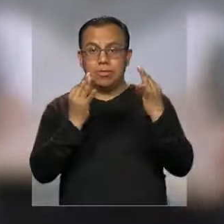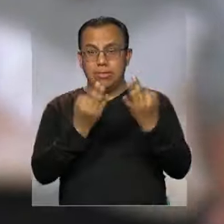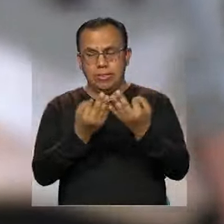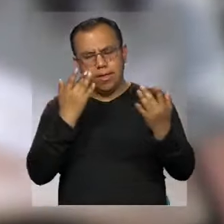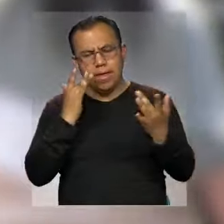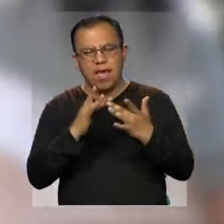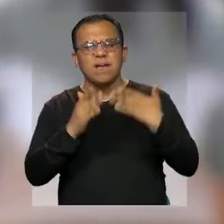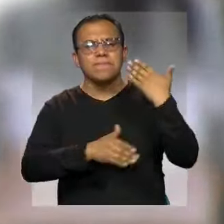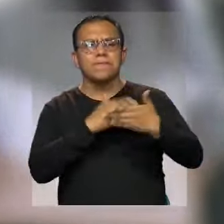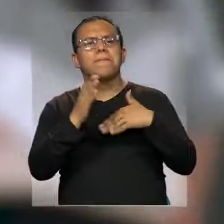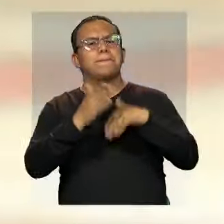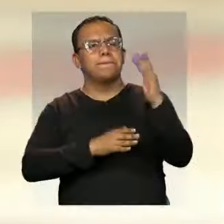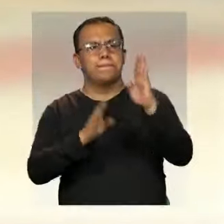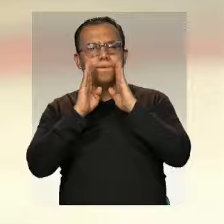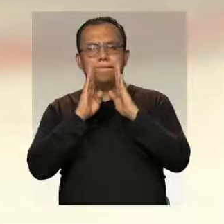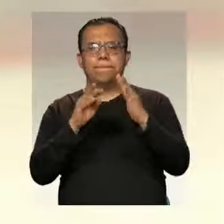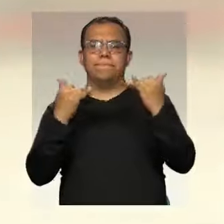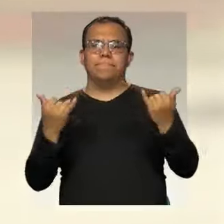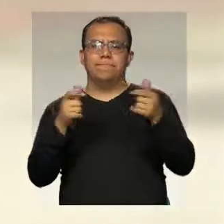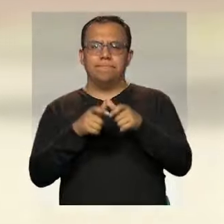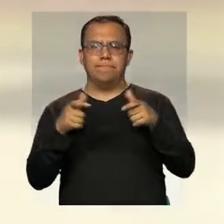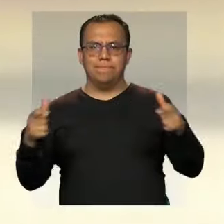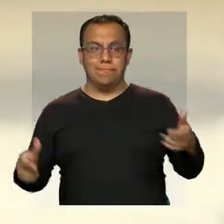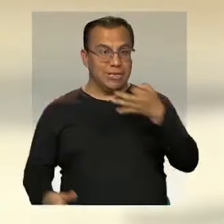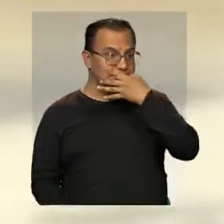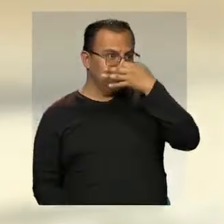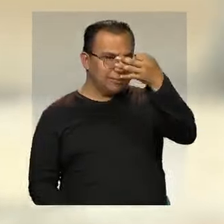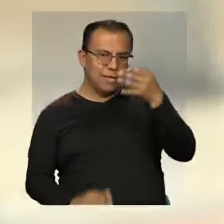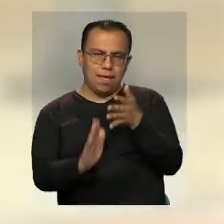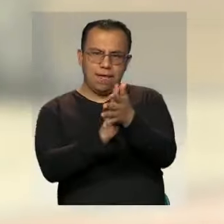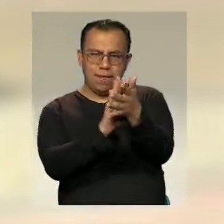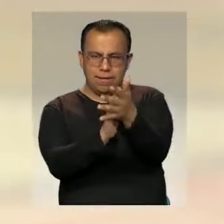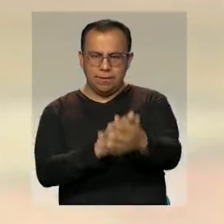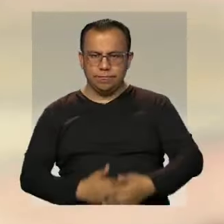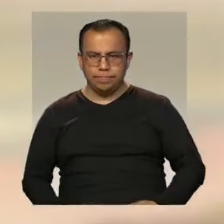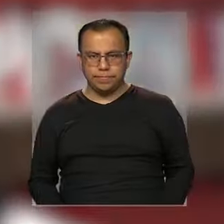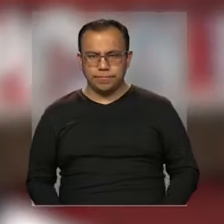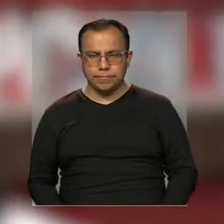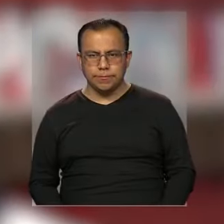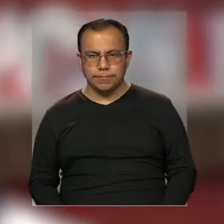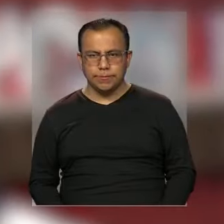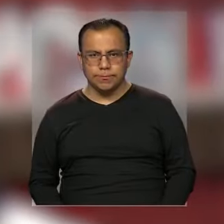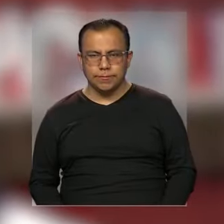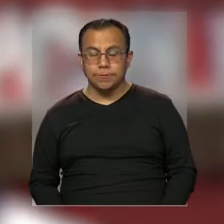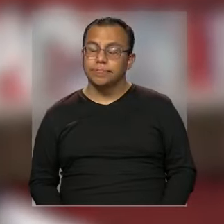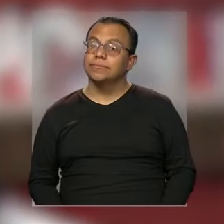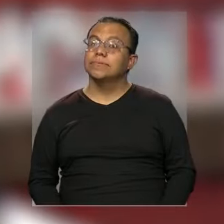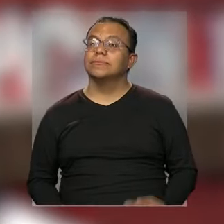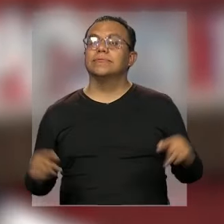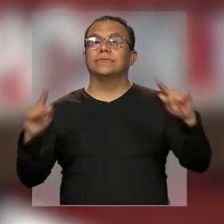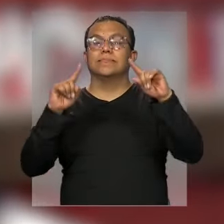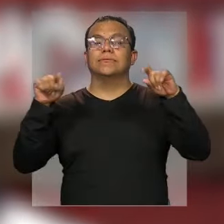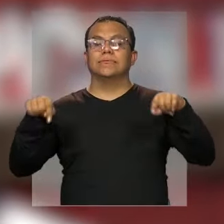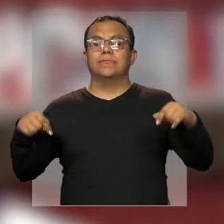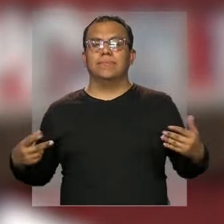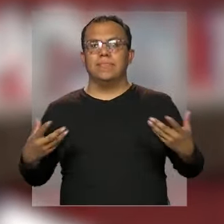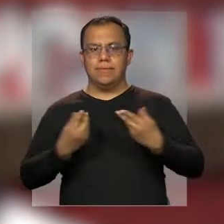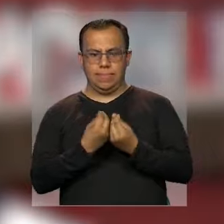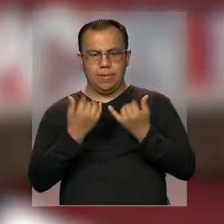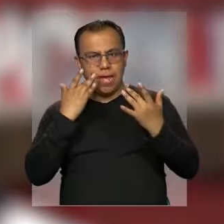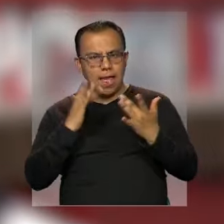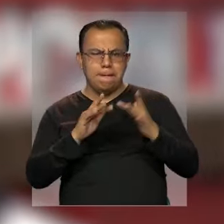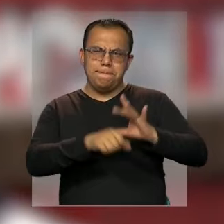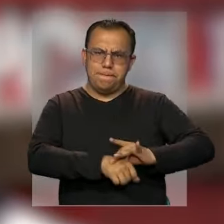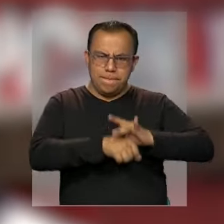y prestar mayor atención en el momento de la denuncia. Los profesionales que aborden aspectos físicos,